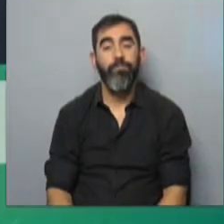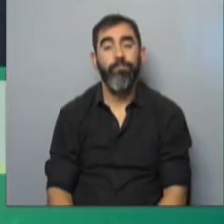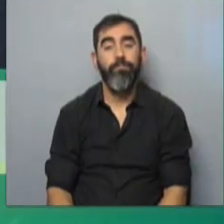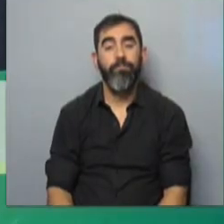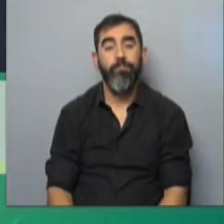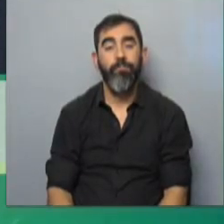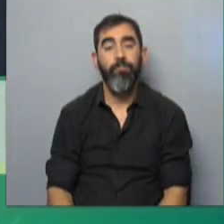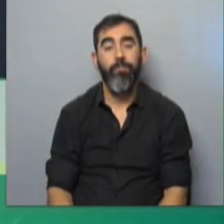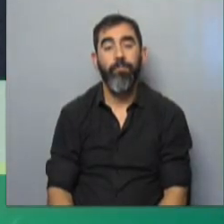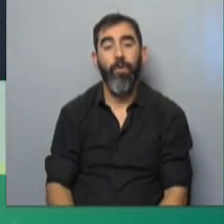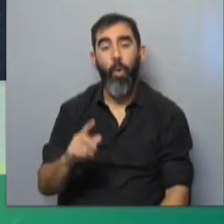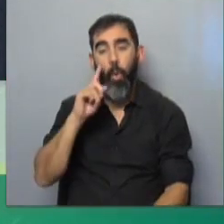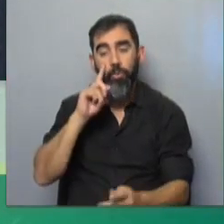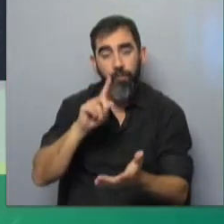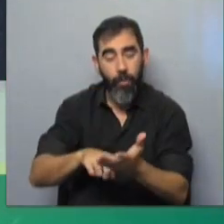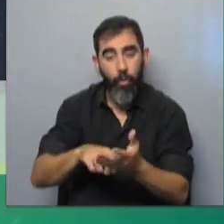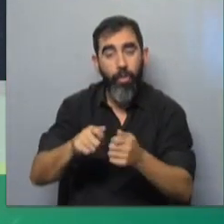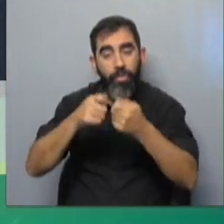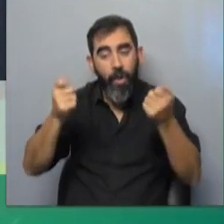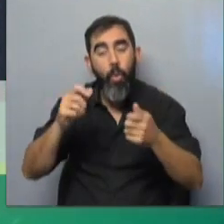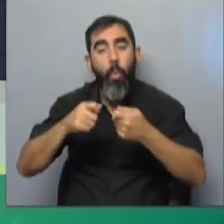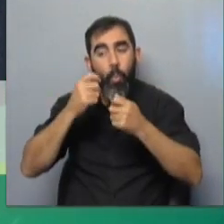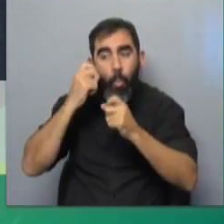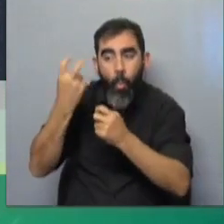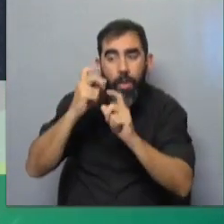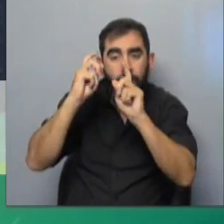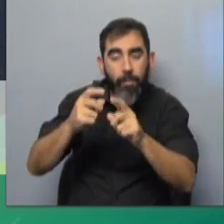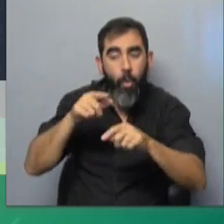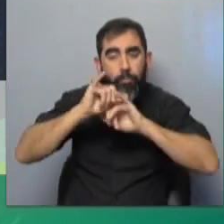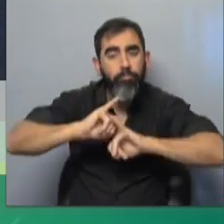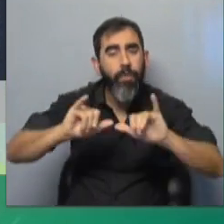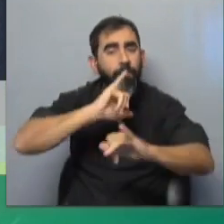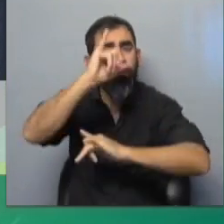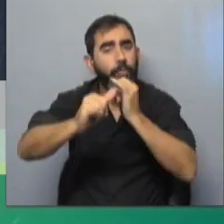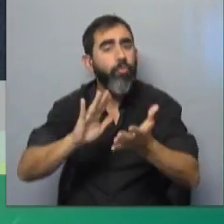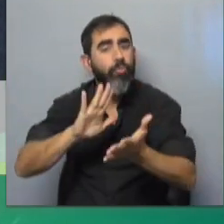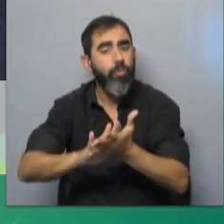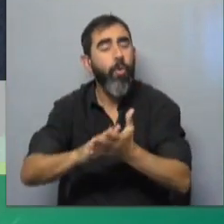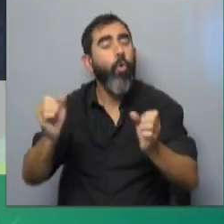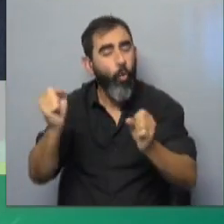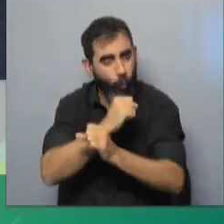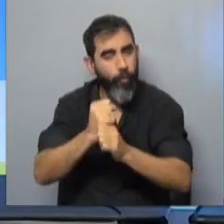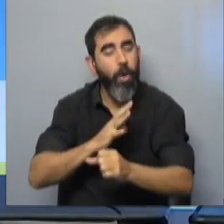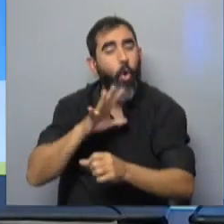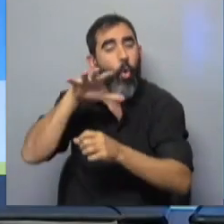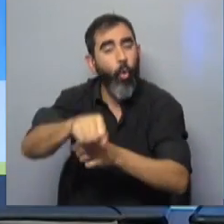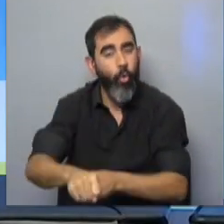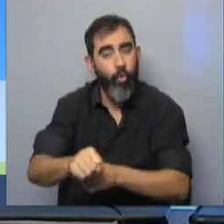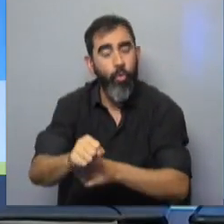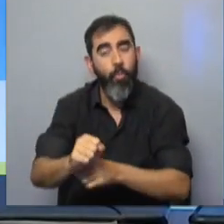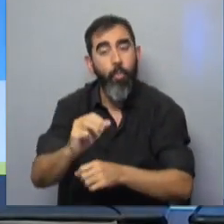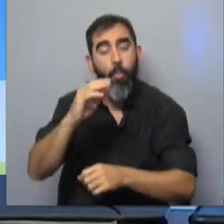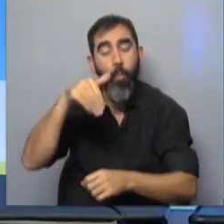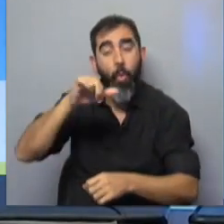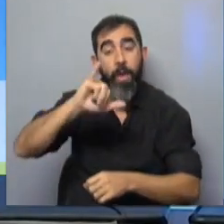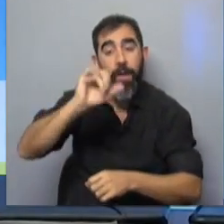Después de El Observador y Brecha, Búsqueda también publicó hoy información que confirma la calidad de colono de Roque